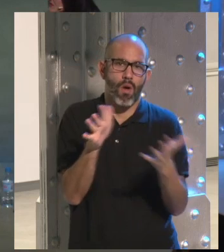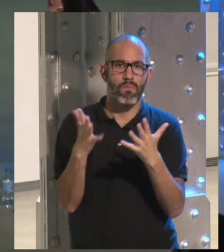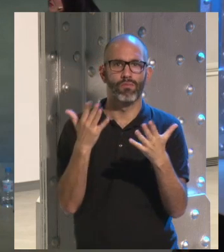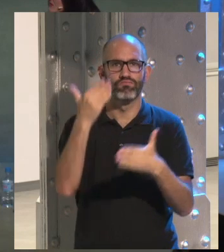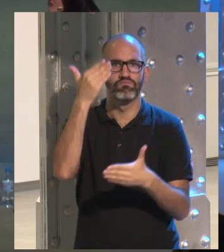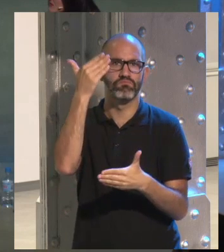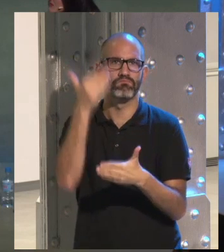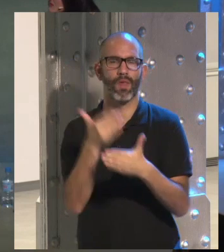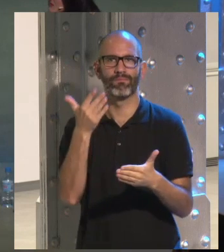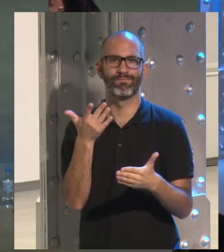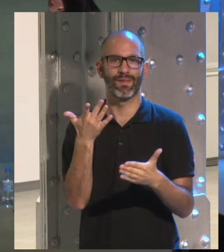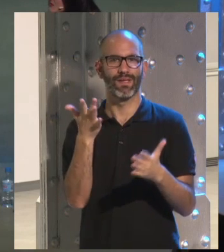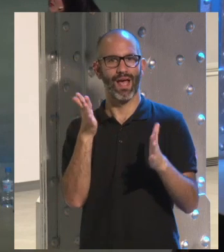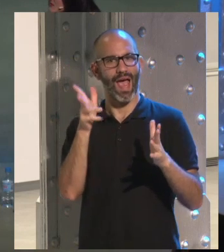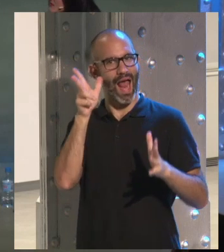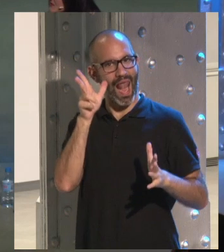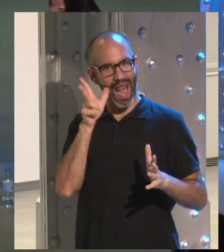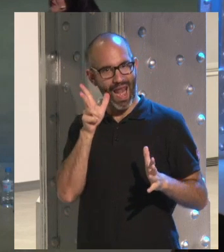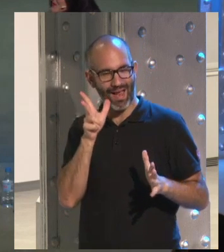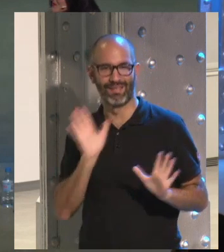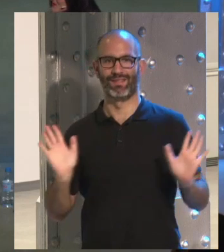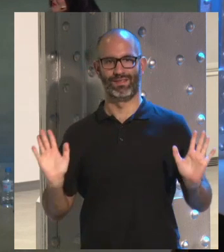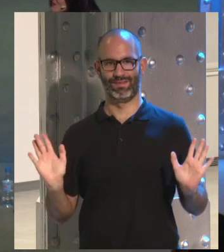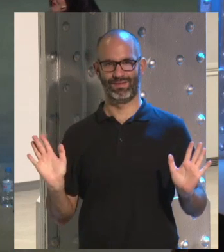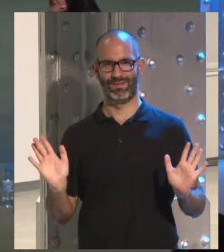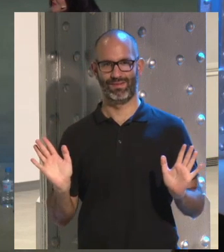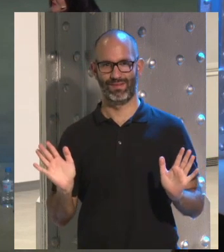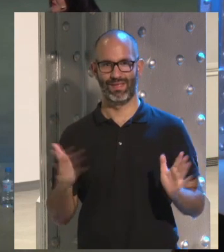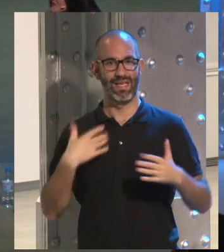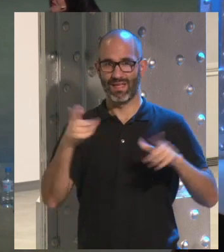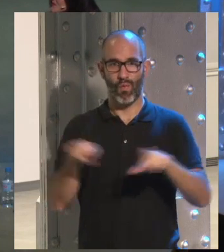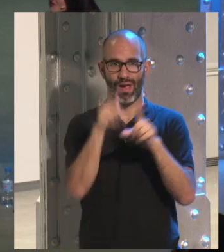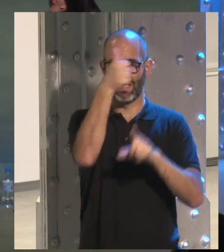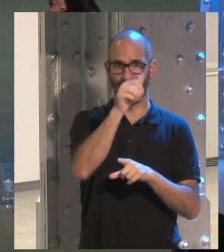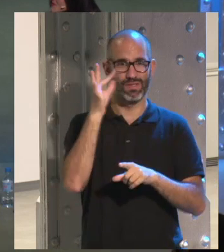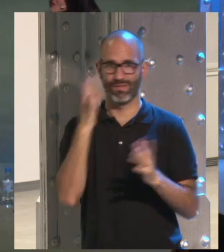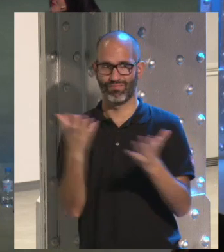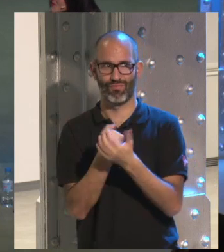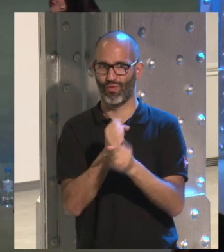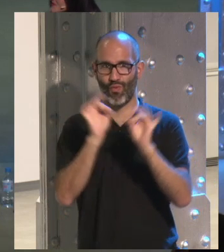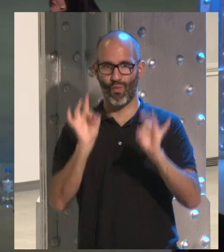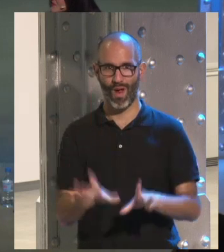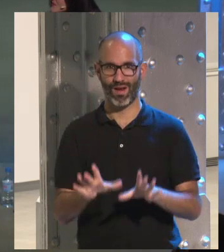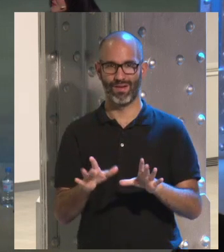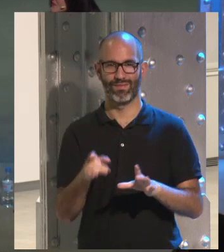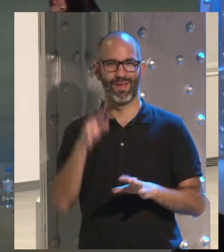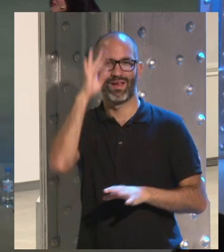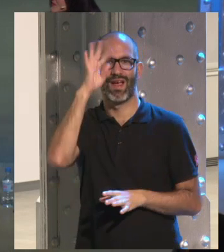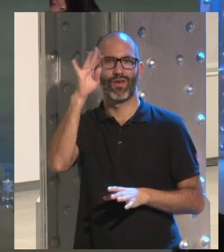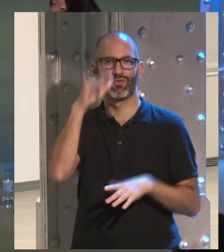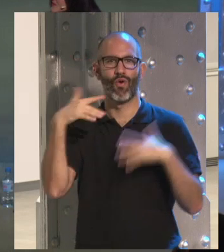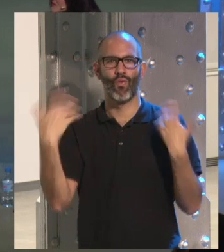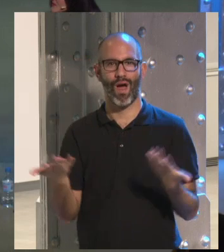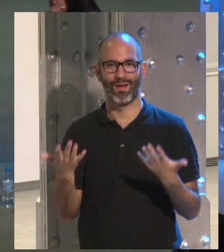no sé cómo decirlo elegantes ¿Vale? Tanto de chicas como de chicos con la irrupción del